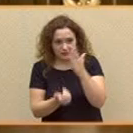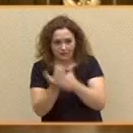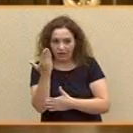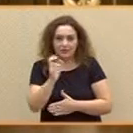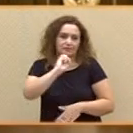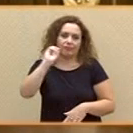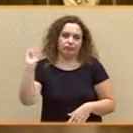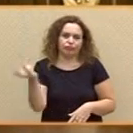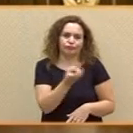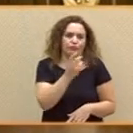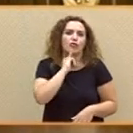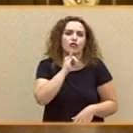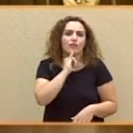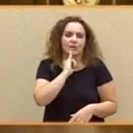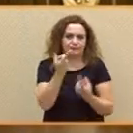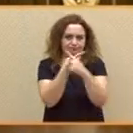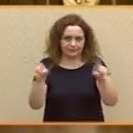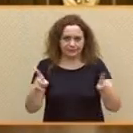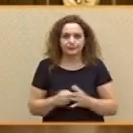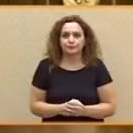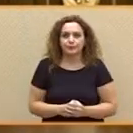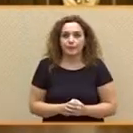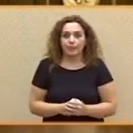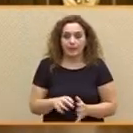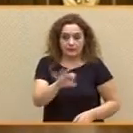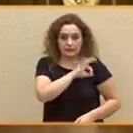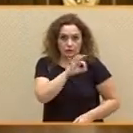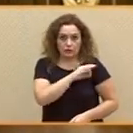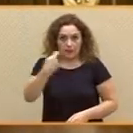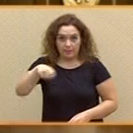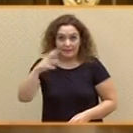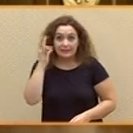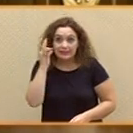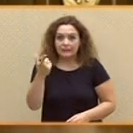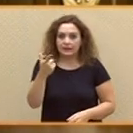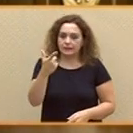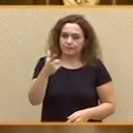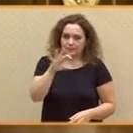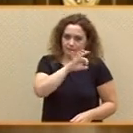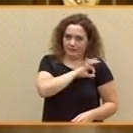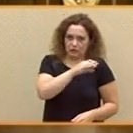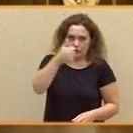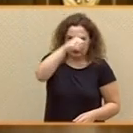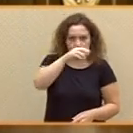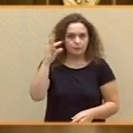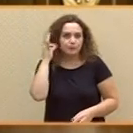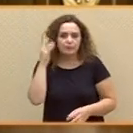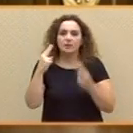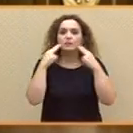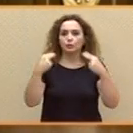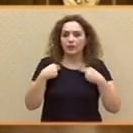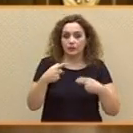Buen día, gracias. Señora Presidenta, señoras y señores diputados, señor Mariano Rajoy,